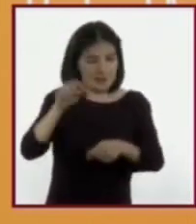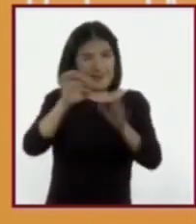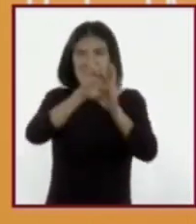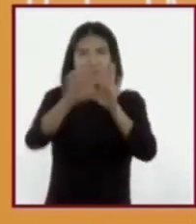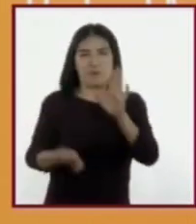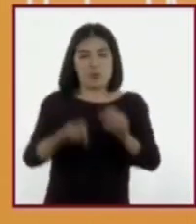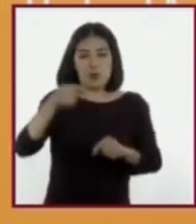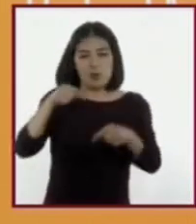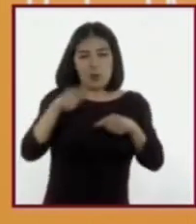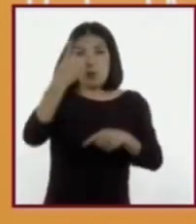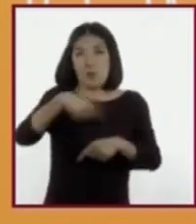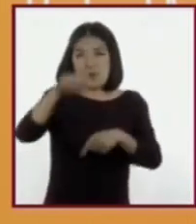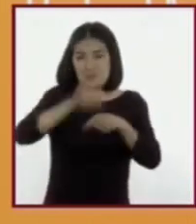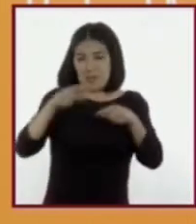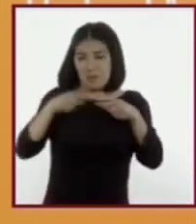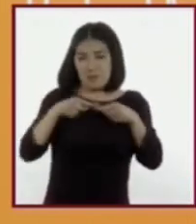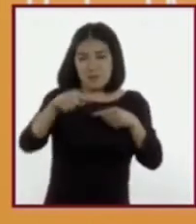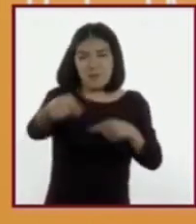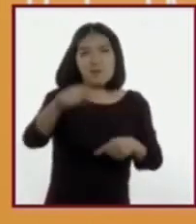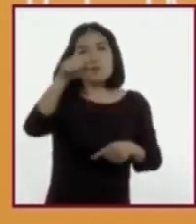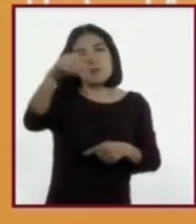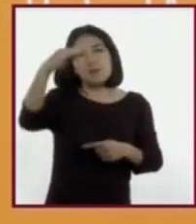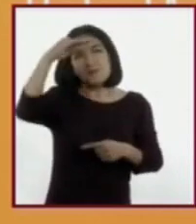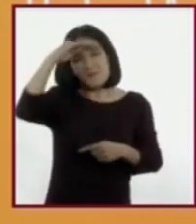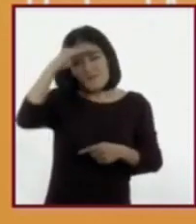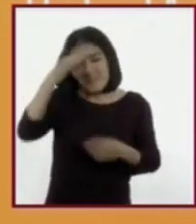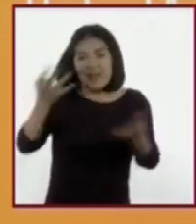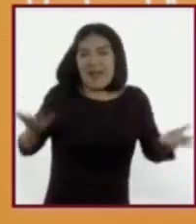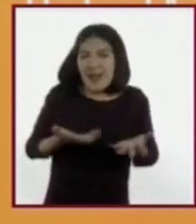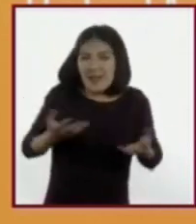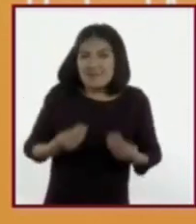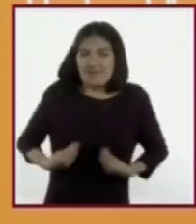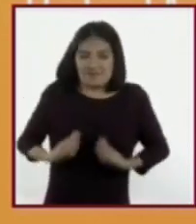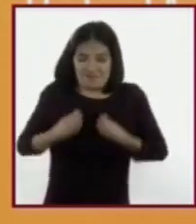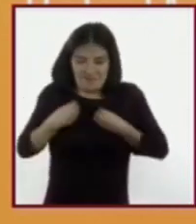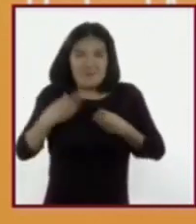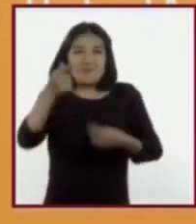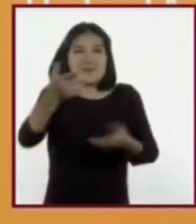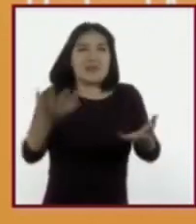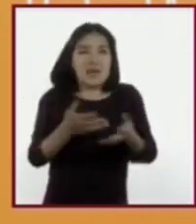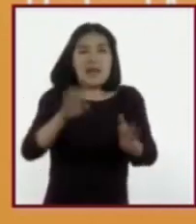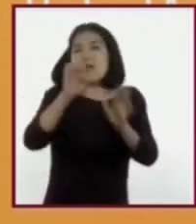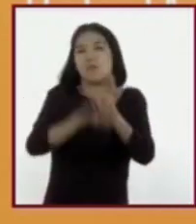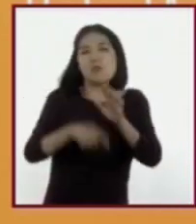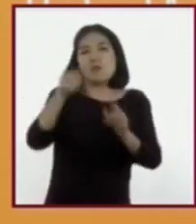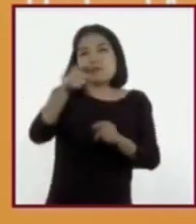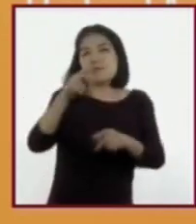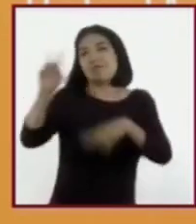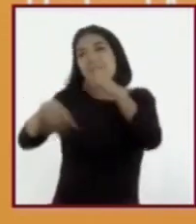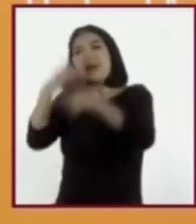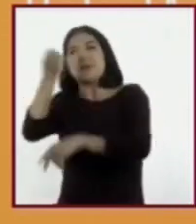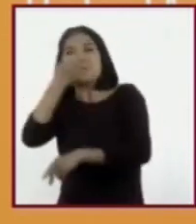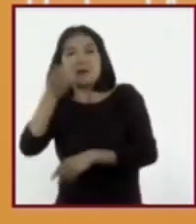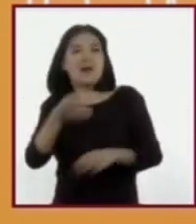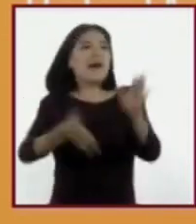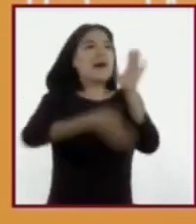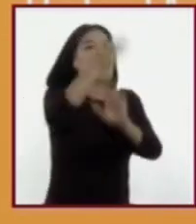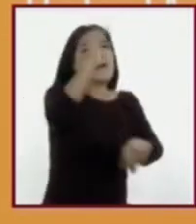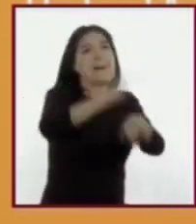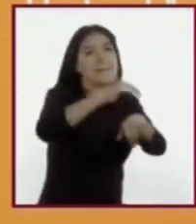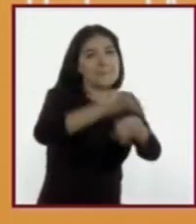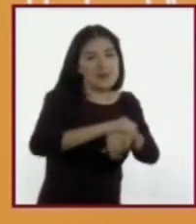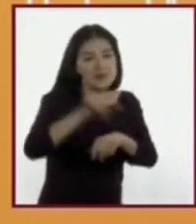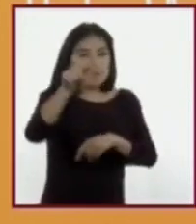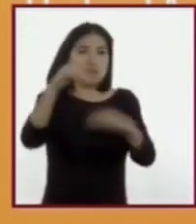por ejemplo. Más allá de la situación que vivimos actualmente, tal vez van a la escuela, juegan con amigos, hacen